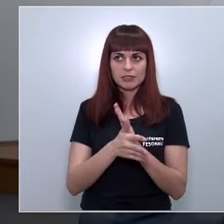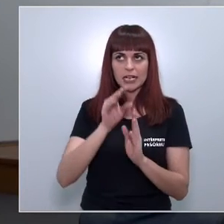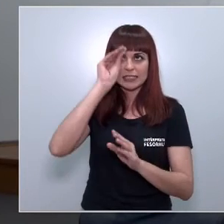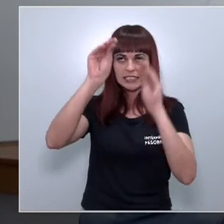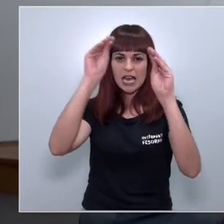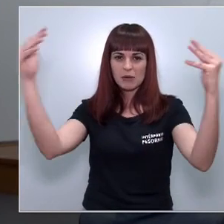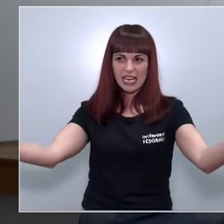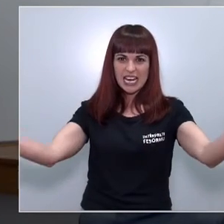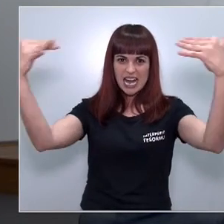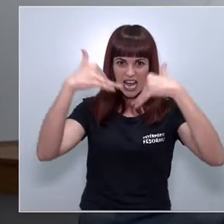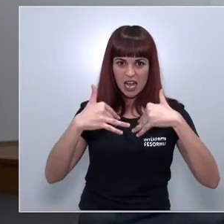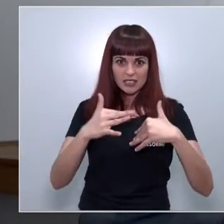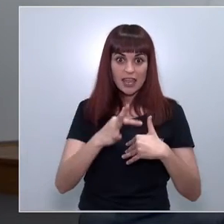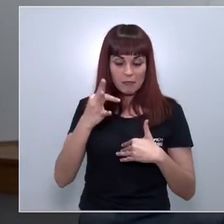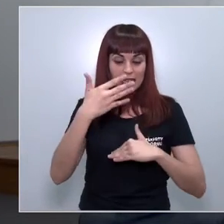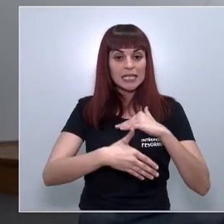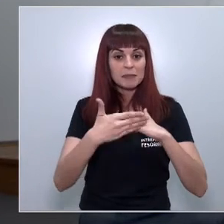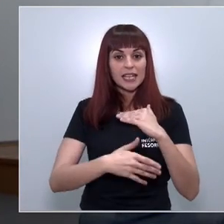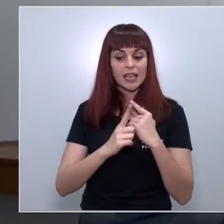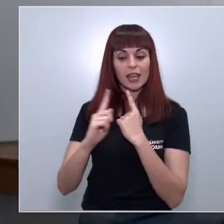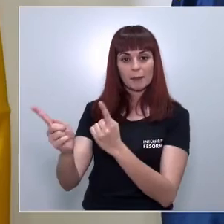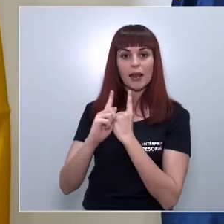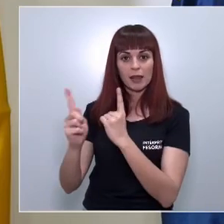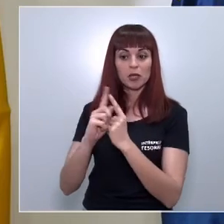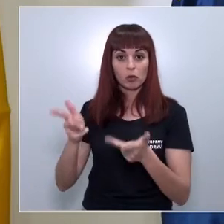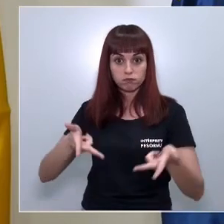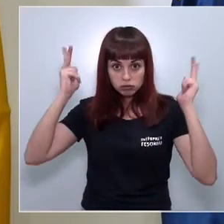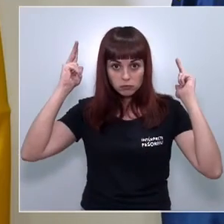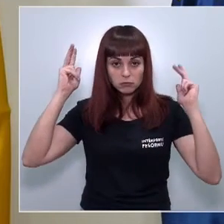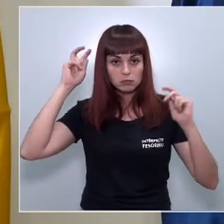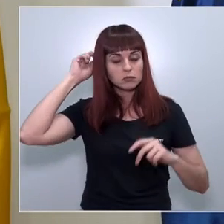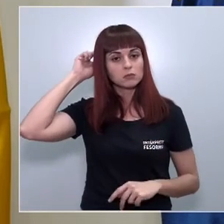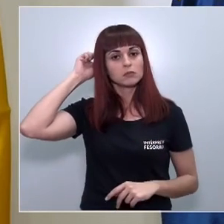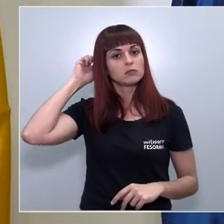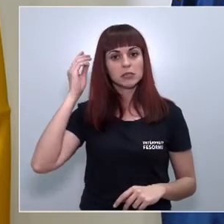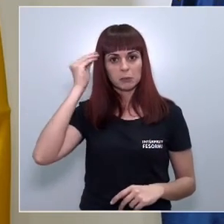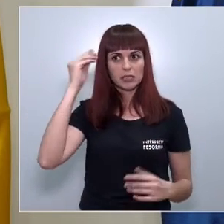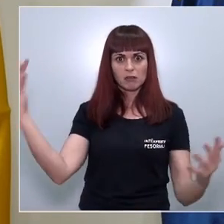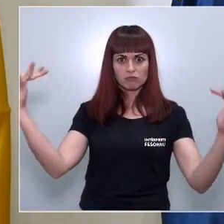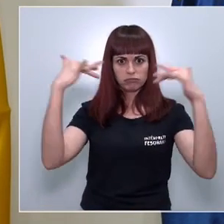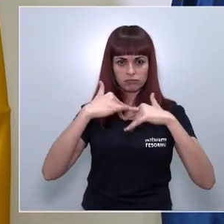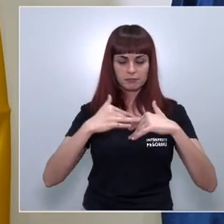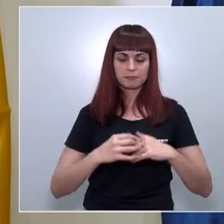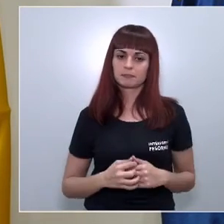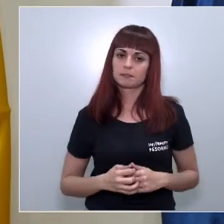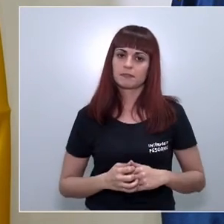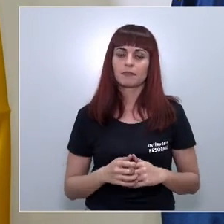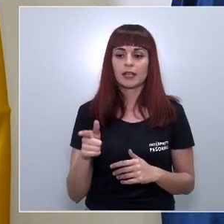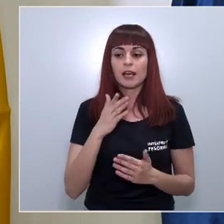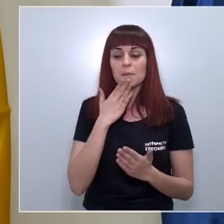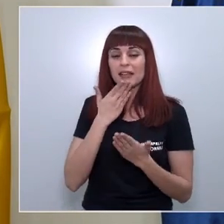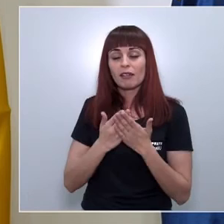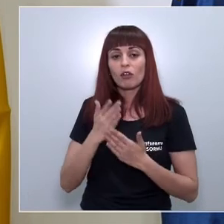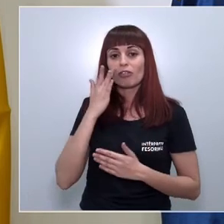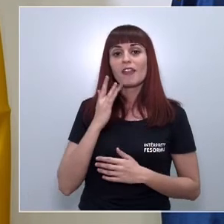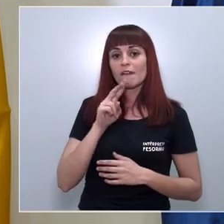entonces se levantaran las limitaciones de desplazamiento entre provincias? no lo sé creo que la petición del día 25 es una